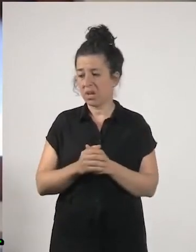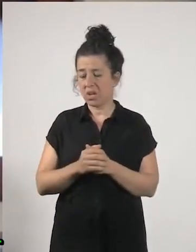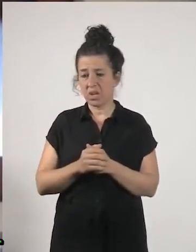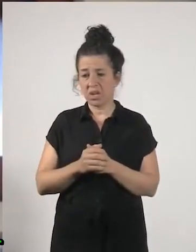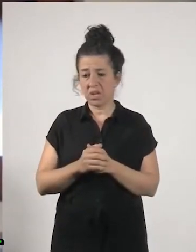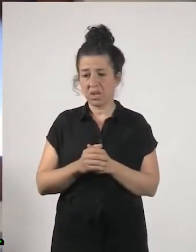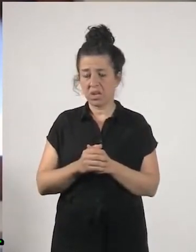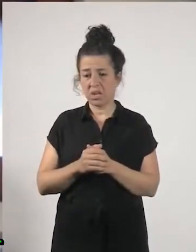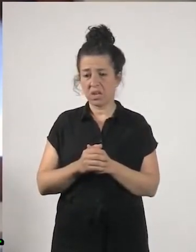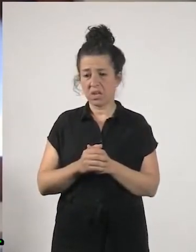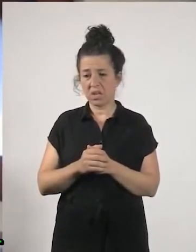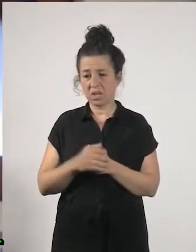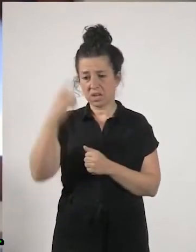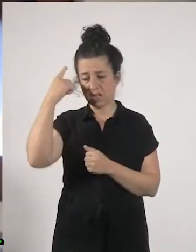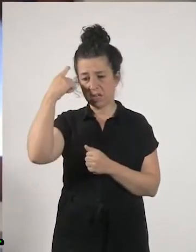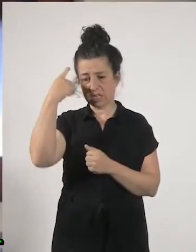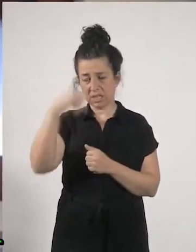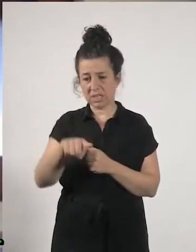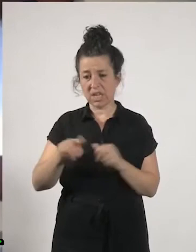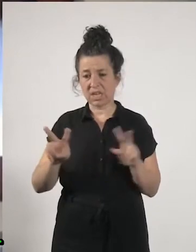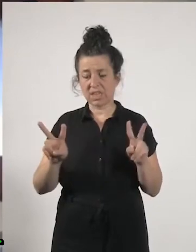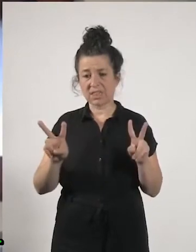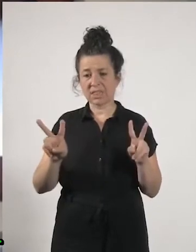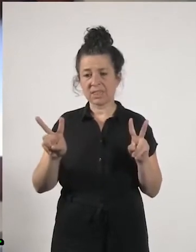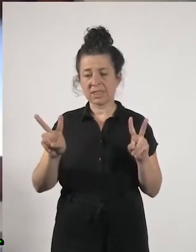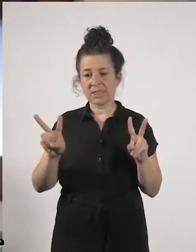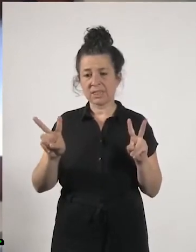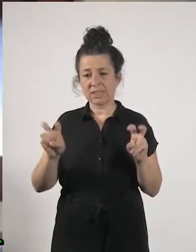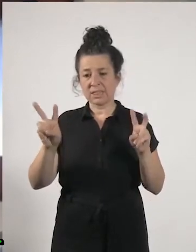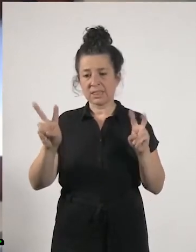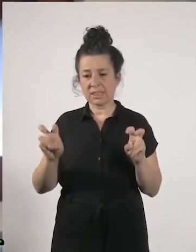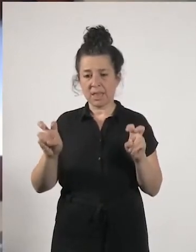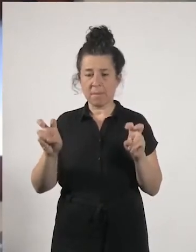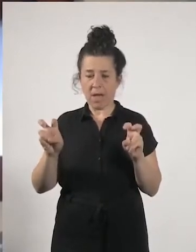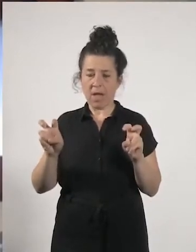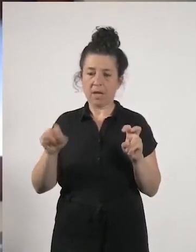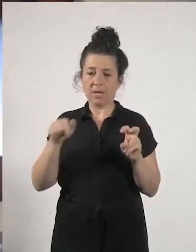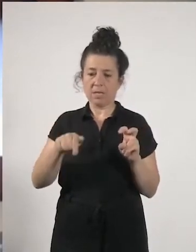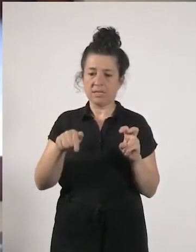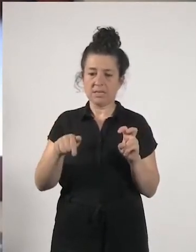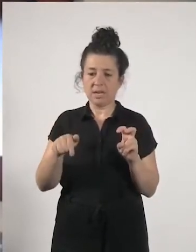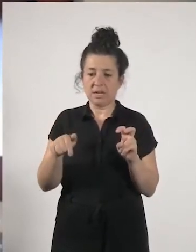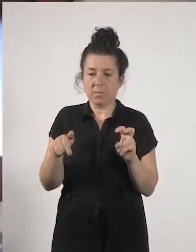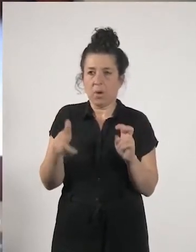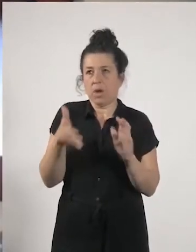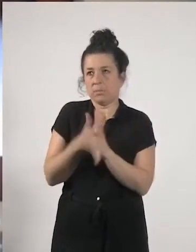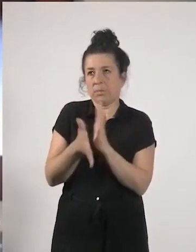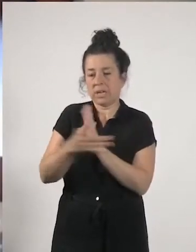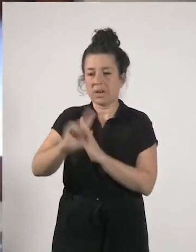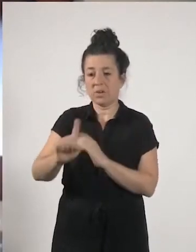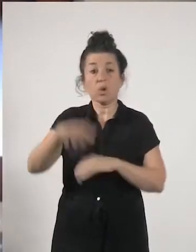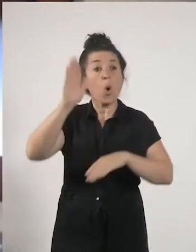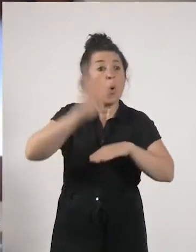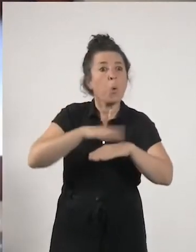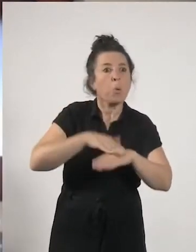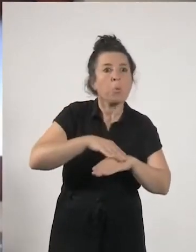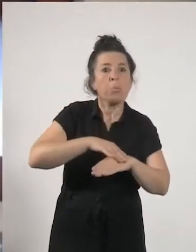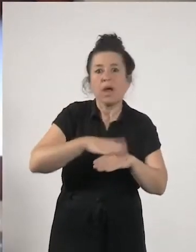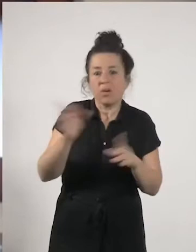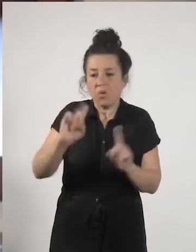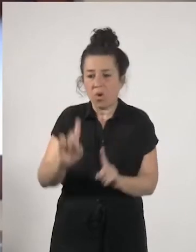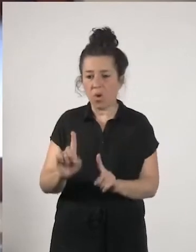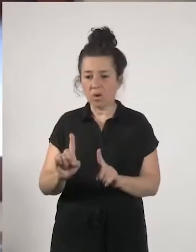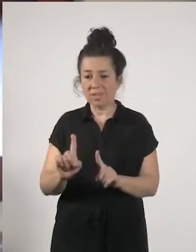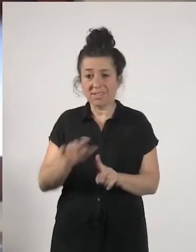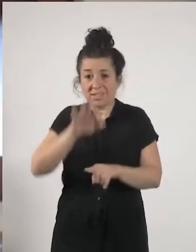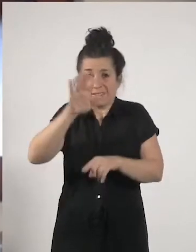no es el tema pues no me voy a dedicar a no me voy a dedicar a exponerlo y no por culpa de nadie o sea no es cuestión de culpas es cuestión de la